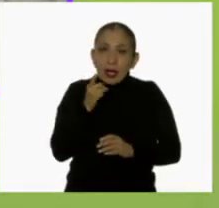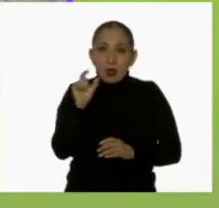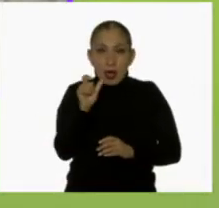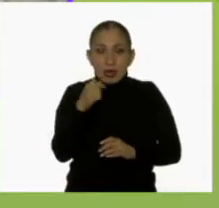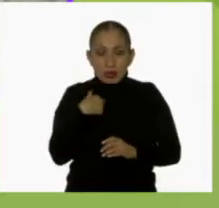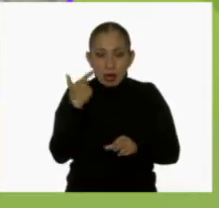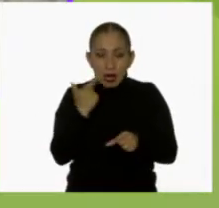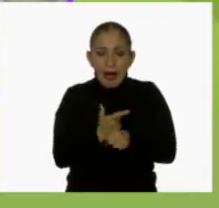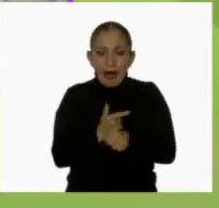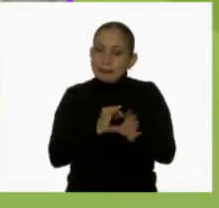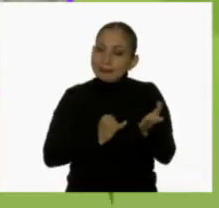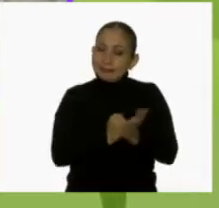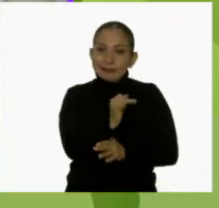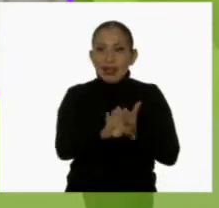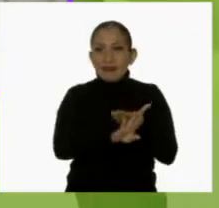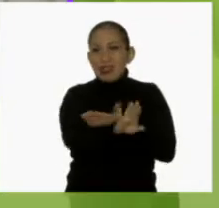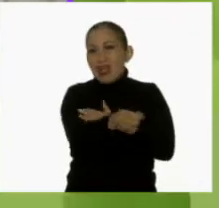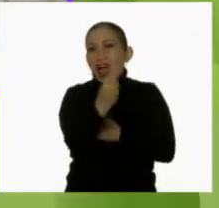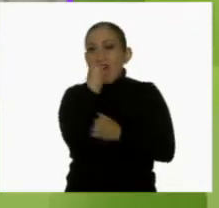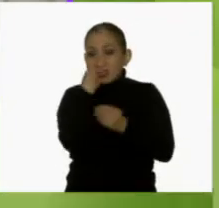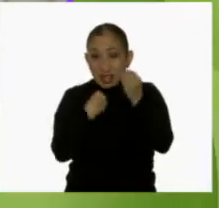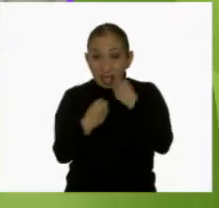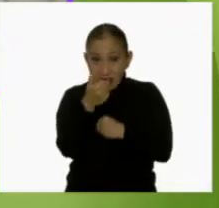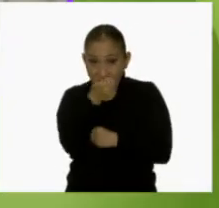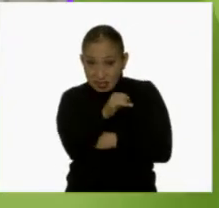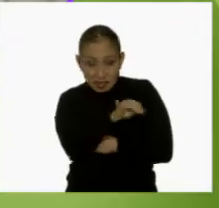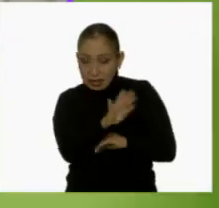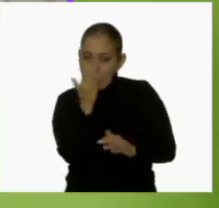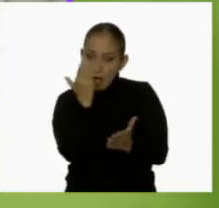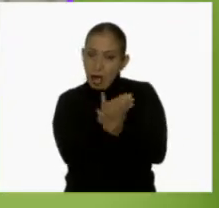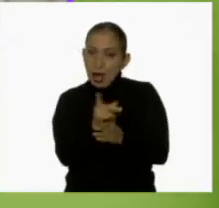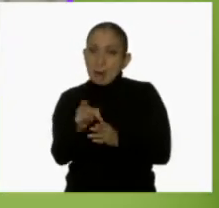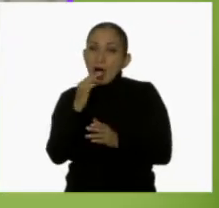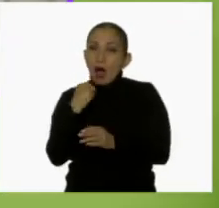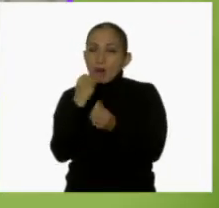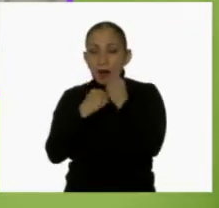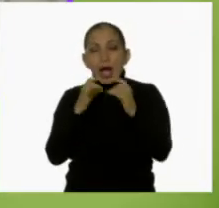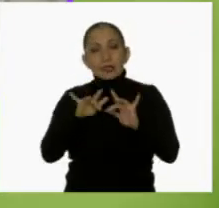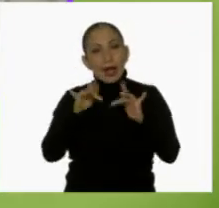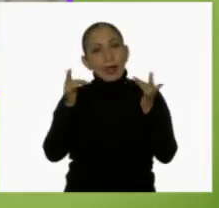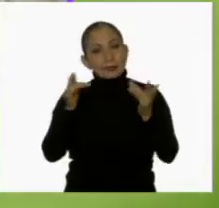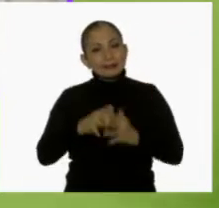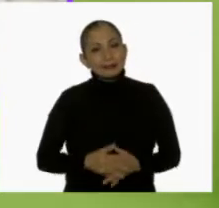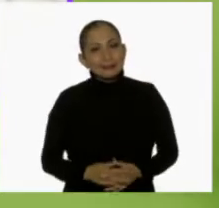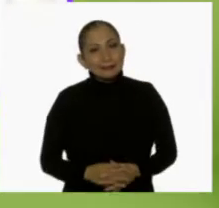di cuenta de eso, decidí evitar esos alimentos y me encorcen a alimentos más ligeros.